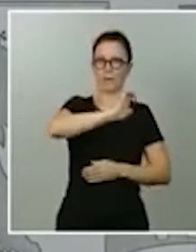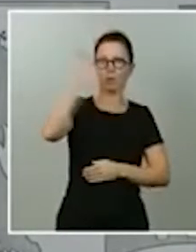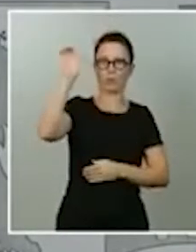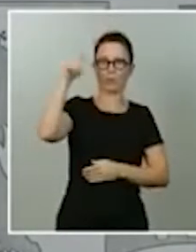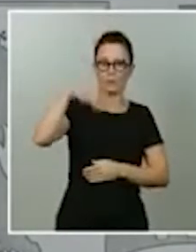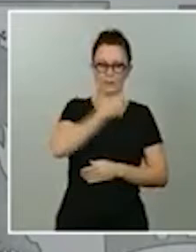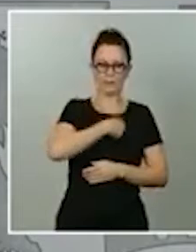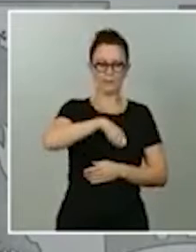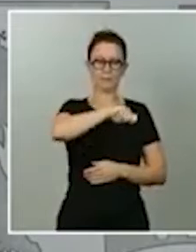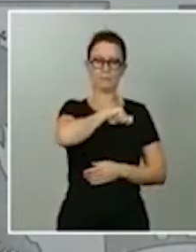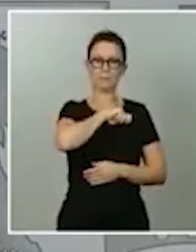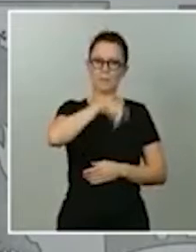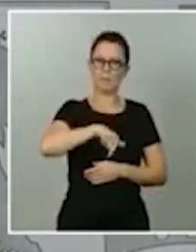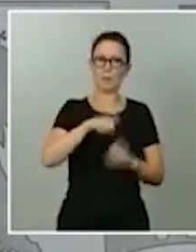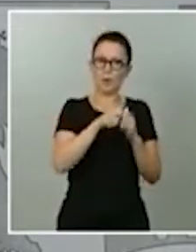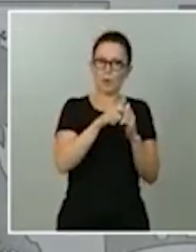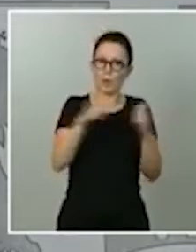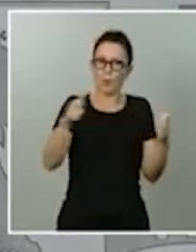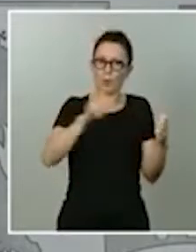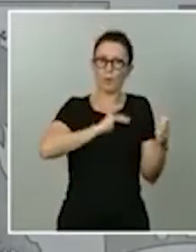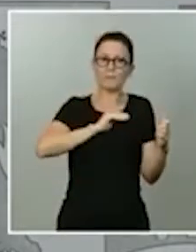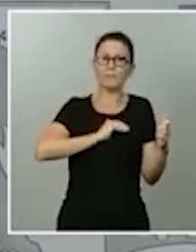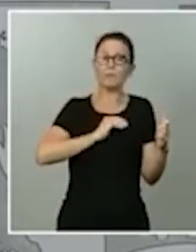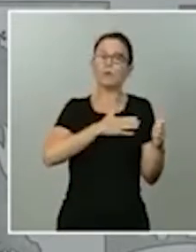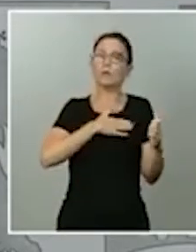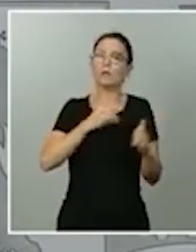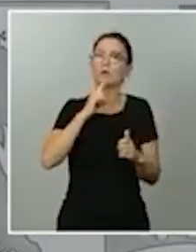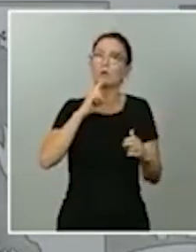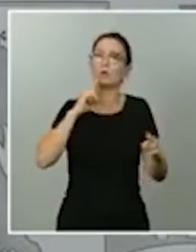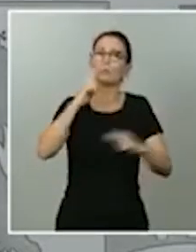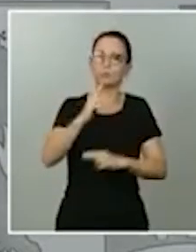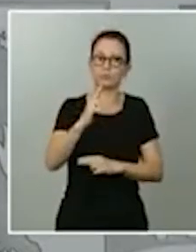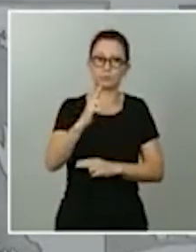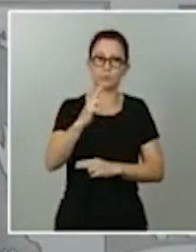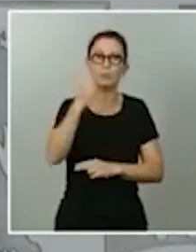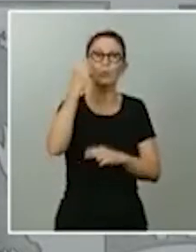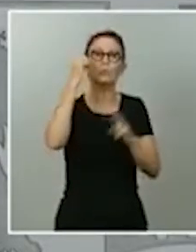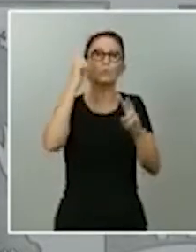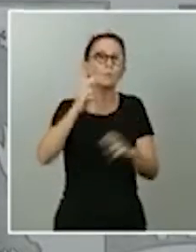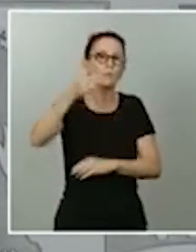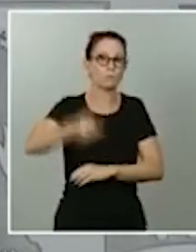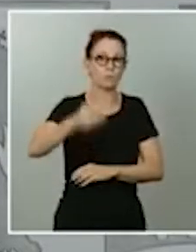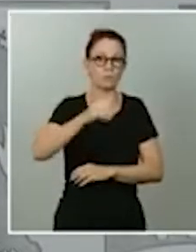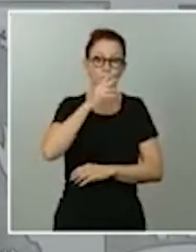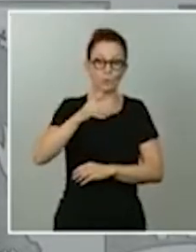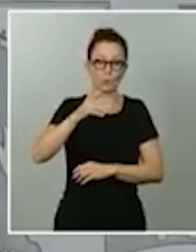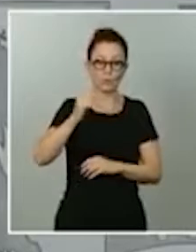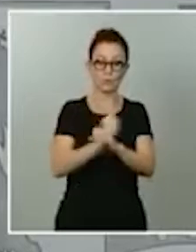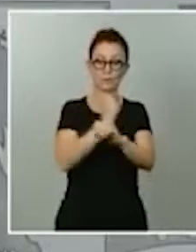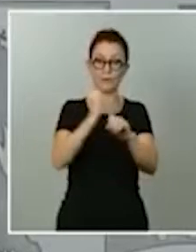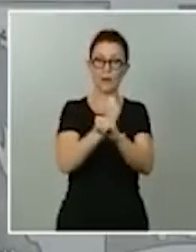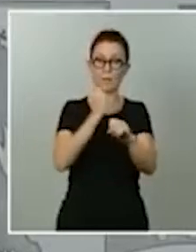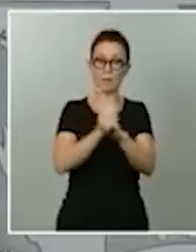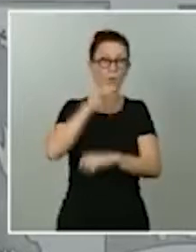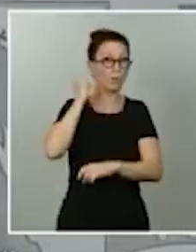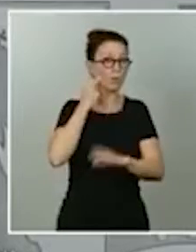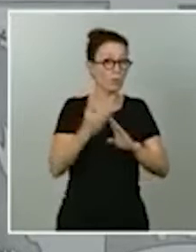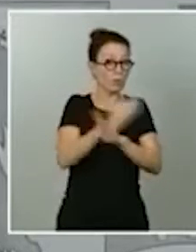algo que me parece importante. El esfuerzo que se está haciendo en la detección precoz del nivel de contagios es